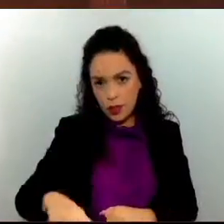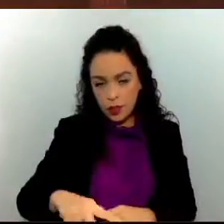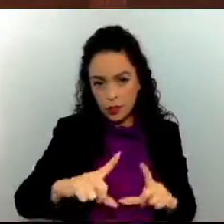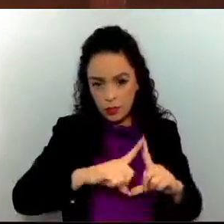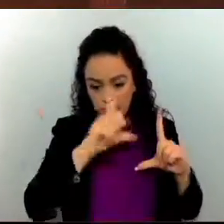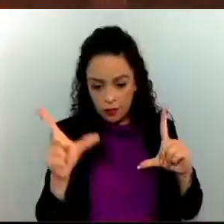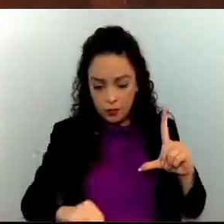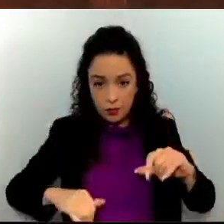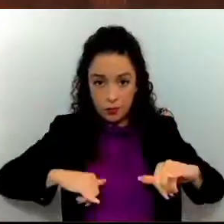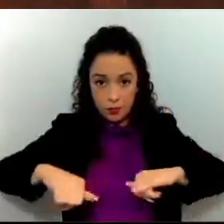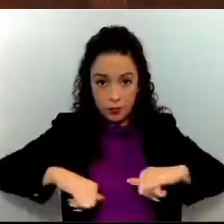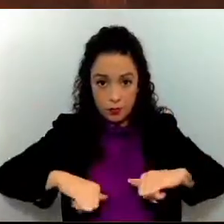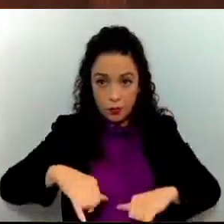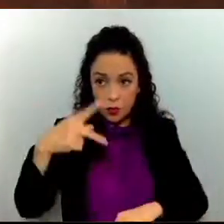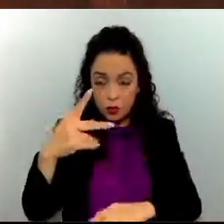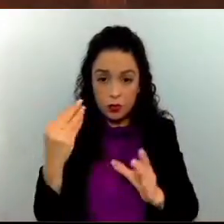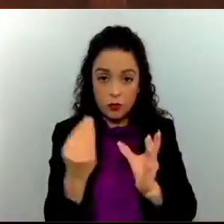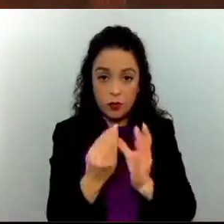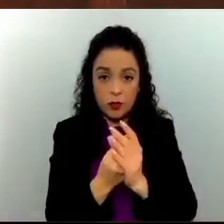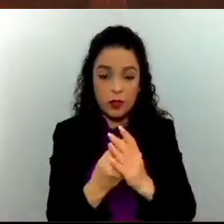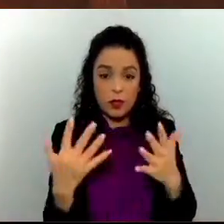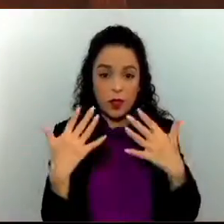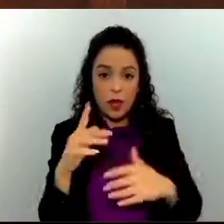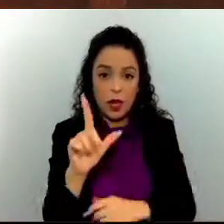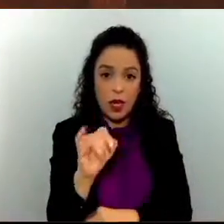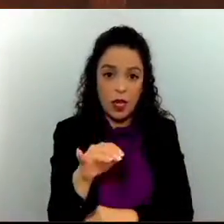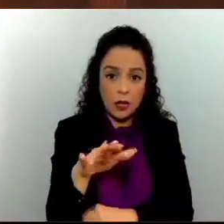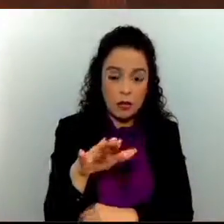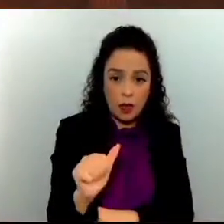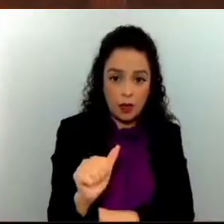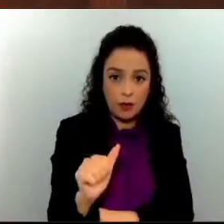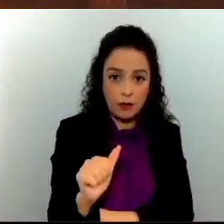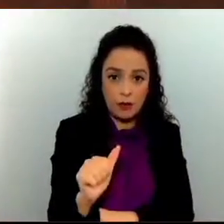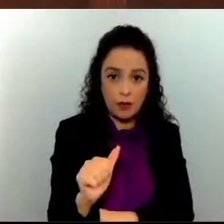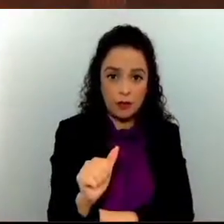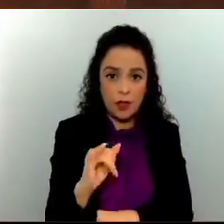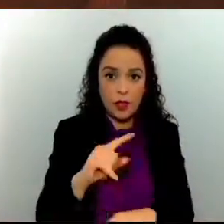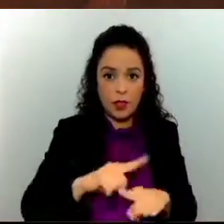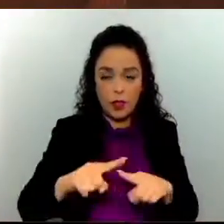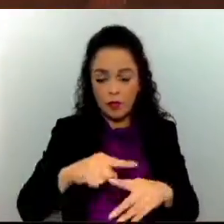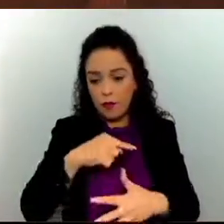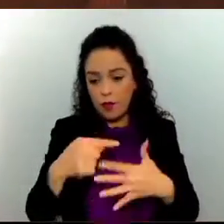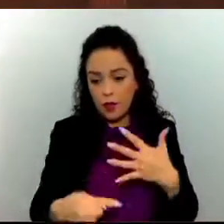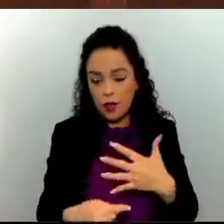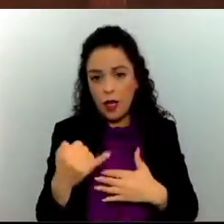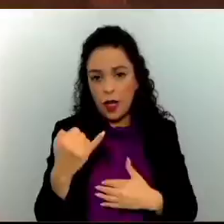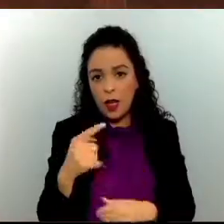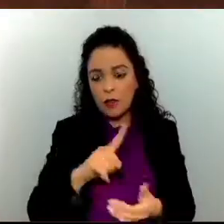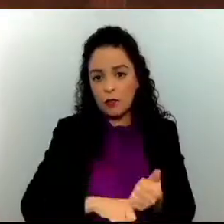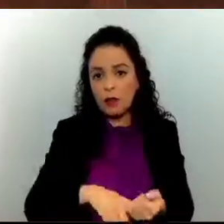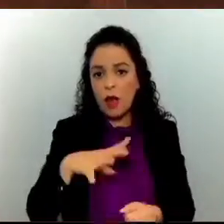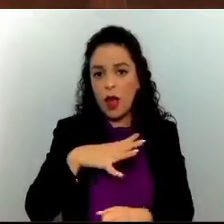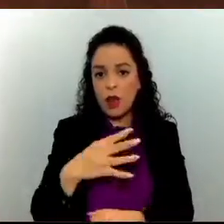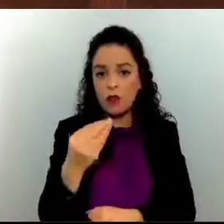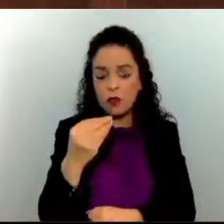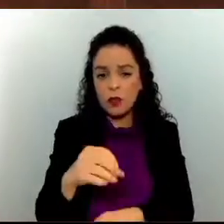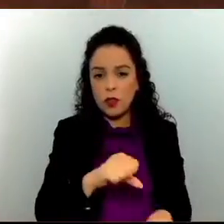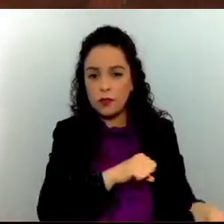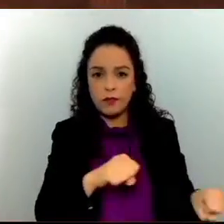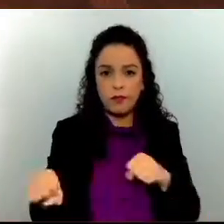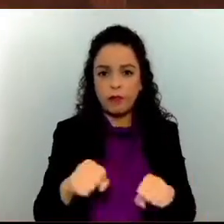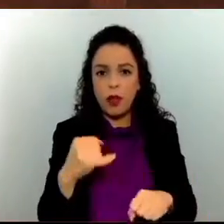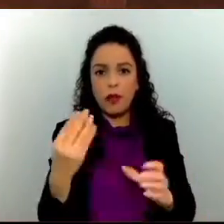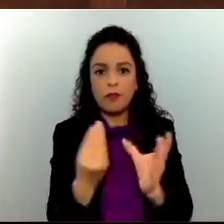climáticas, orográficas e hidrológicas y por su actividad volcánica y sísmica, es